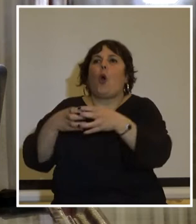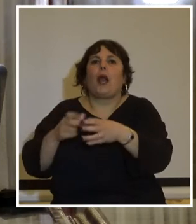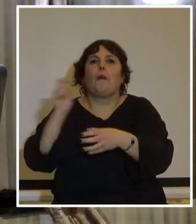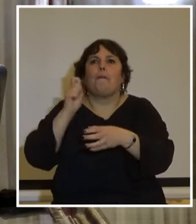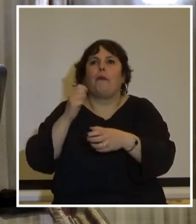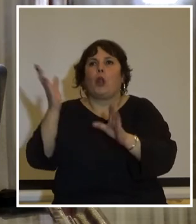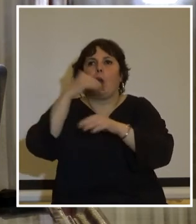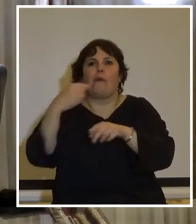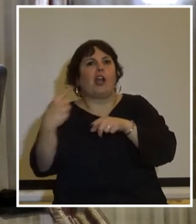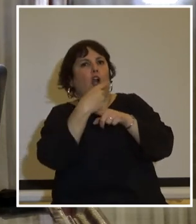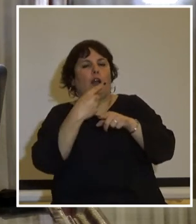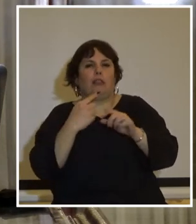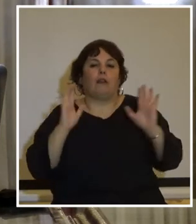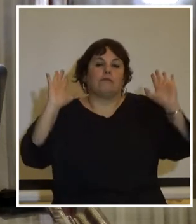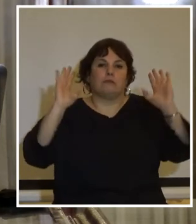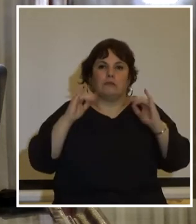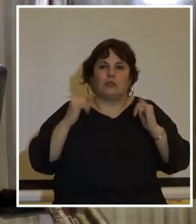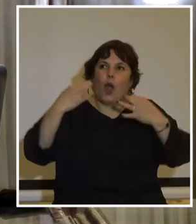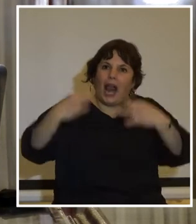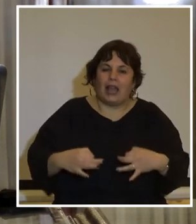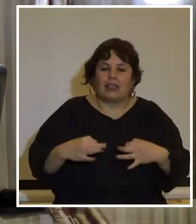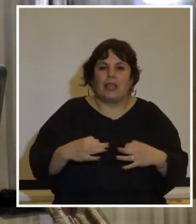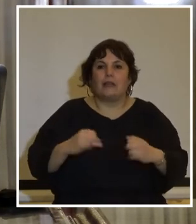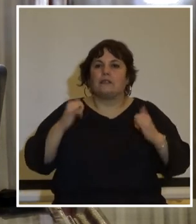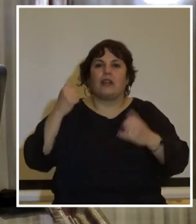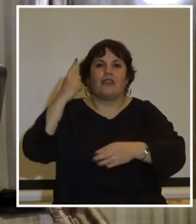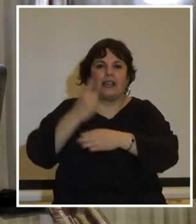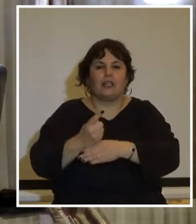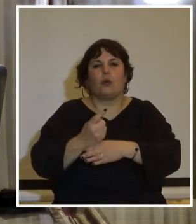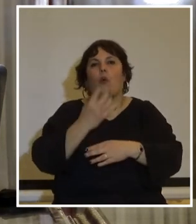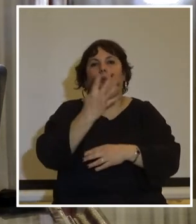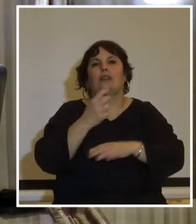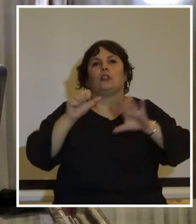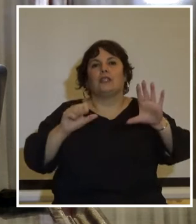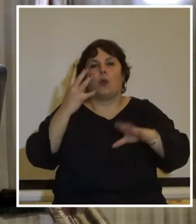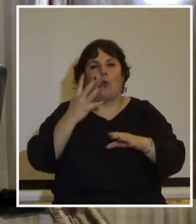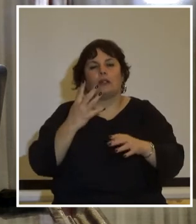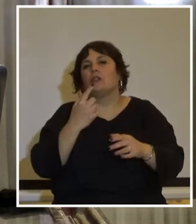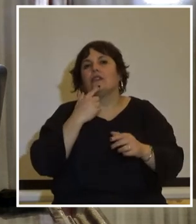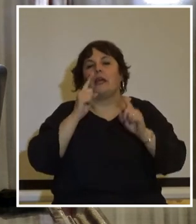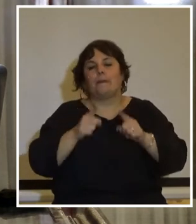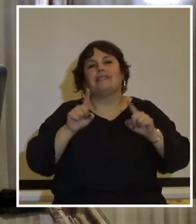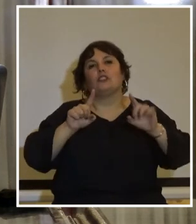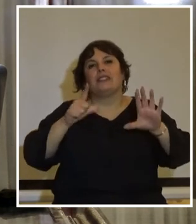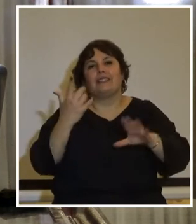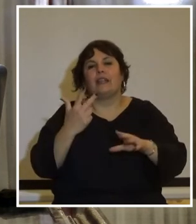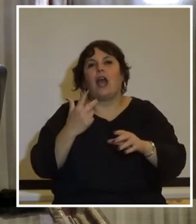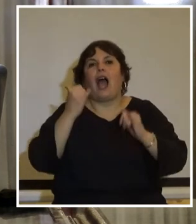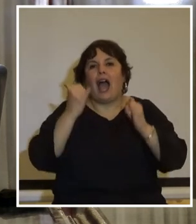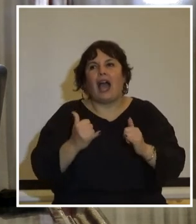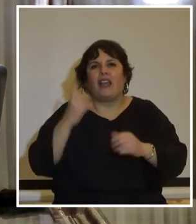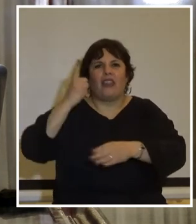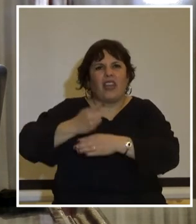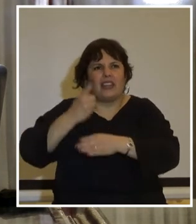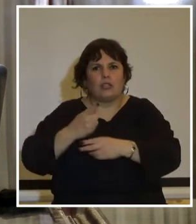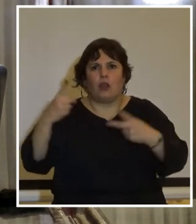contrarrestar tal conculcación de garantías desde el dictado del decreto 464 de 1973 que se sucede una serie de decretos